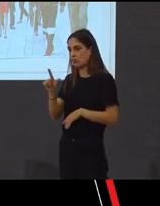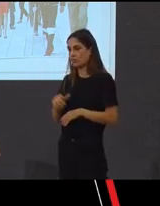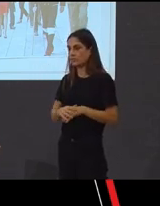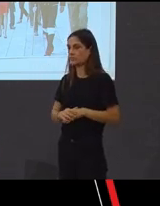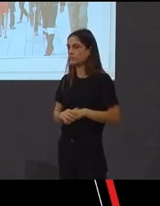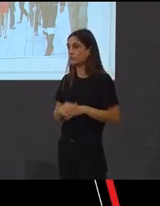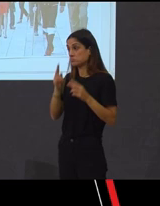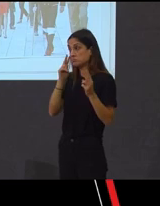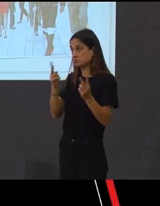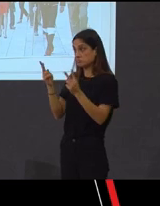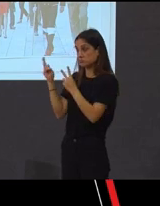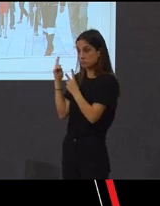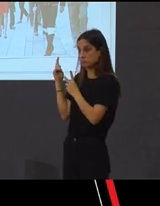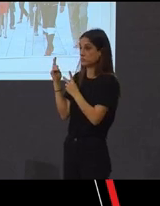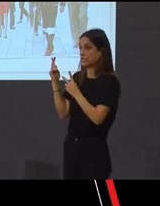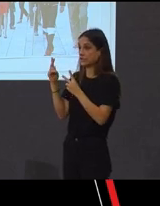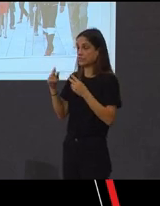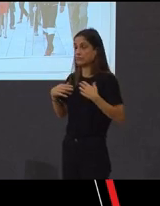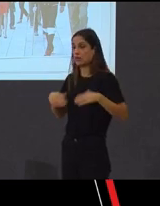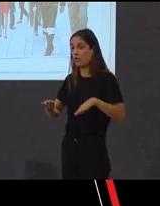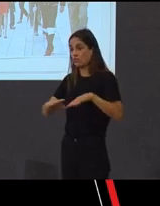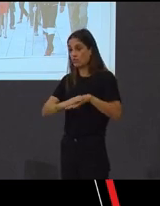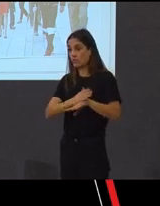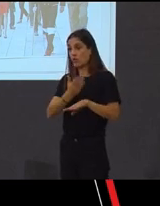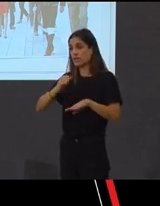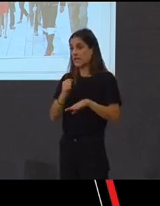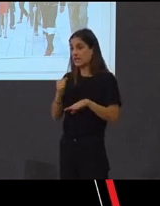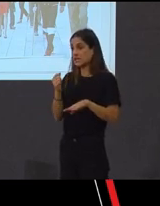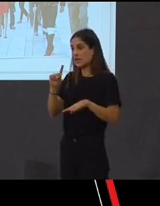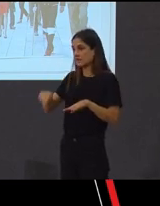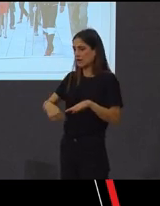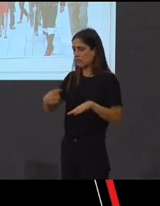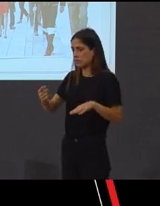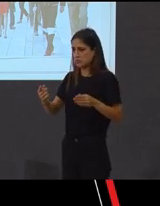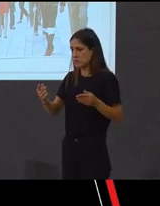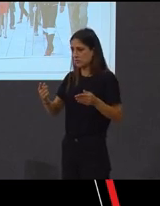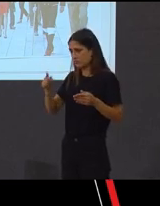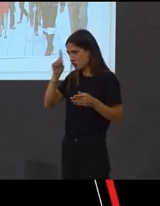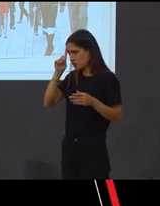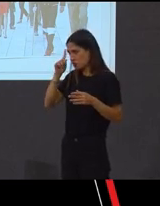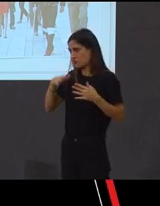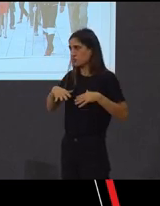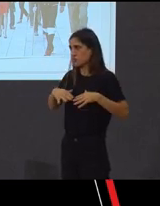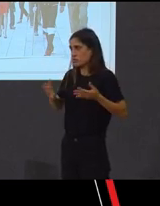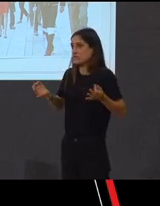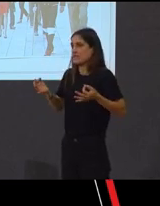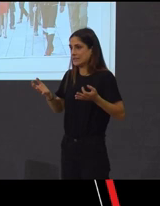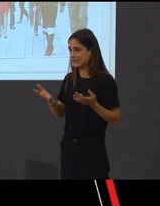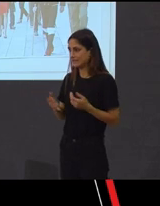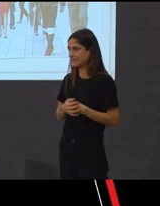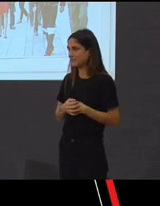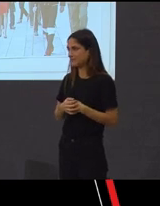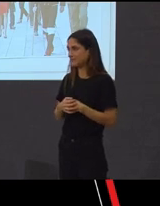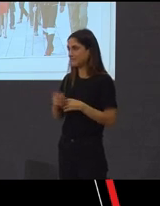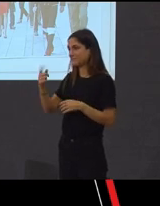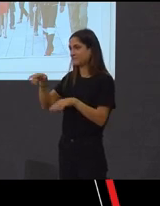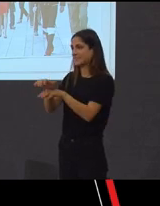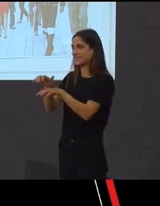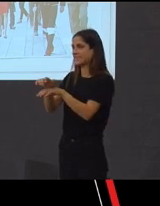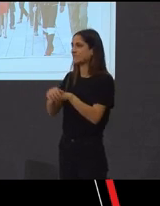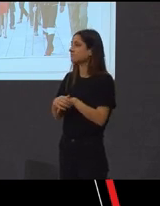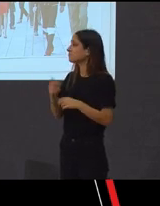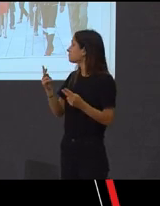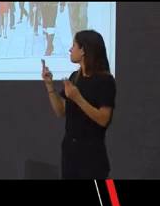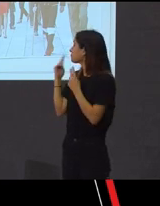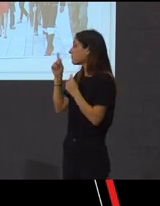Bueno, como vedes, leva polainas si botas de gaiteiro e luego non se sabe. Bastón de mando, bueno, aquí temos a Feijó, claro,